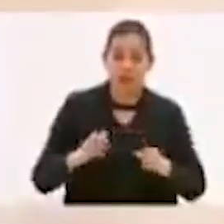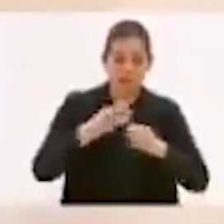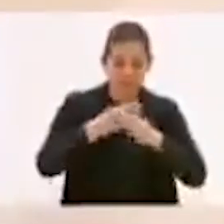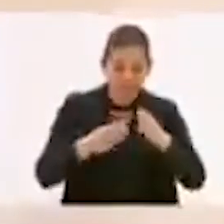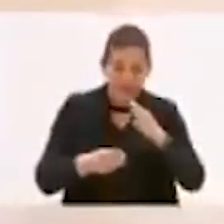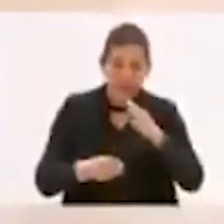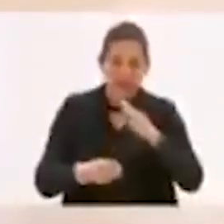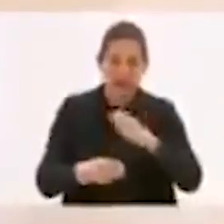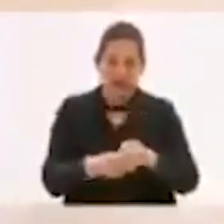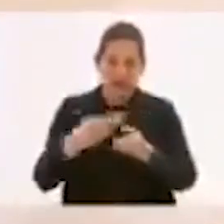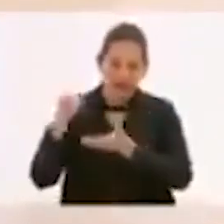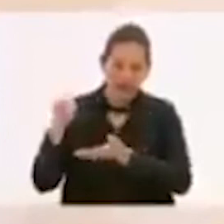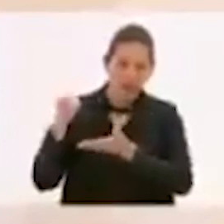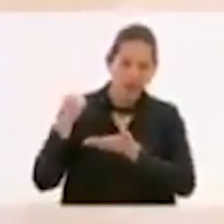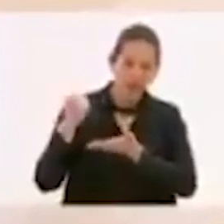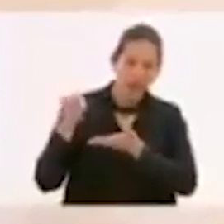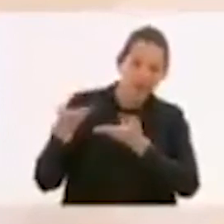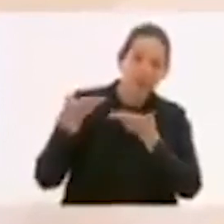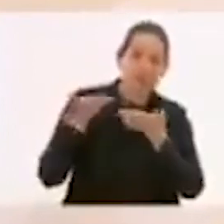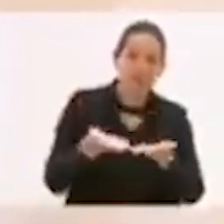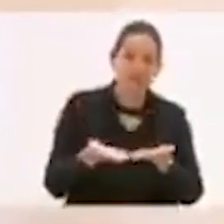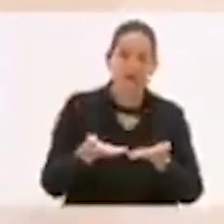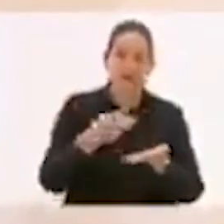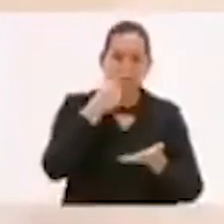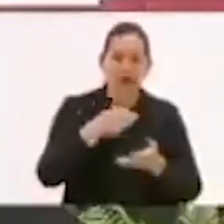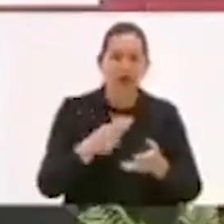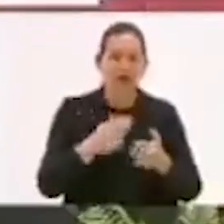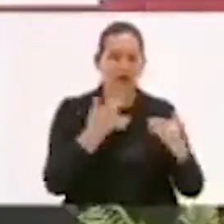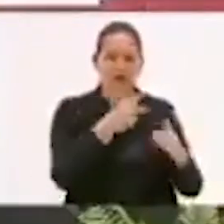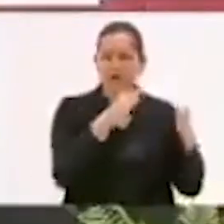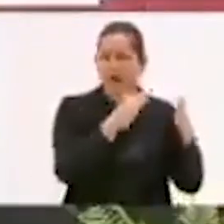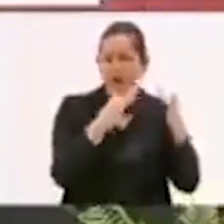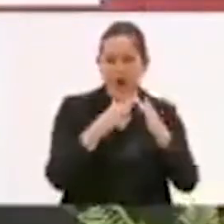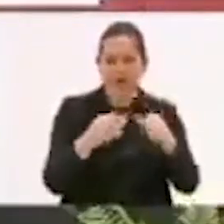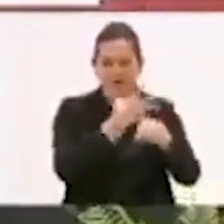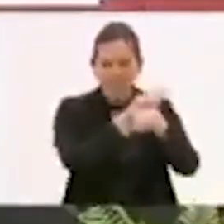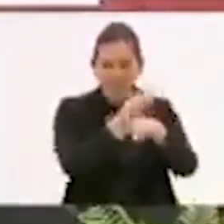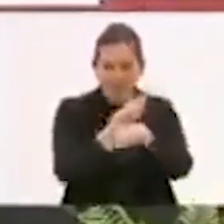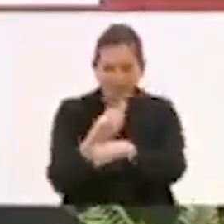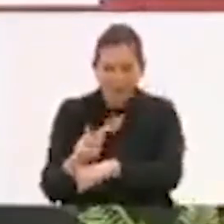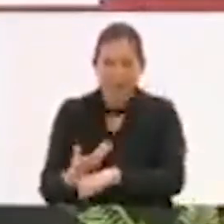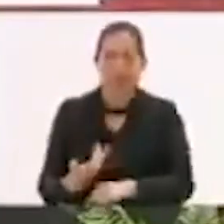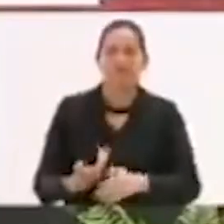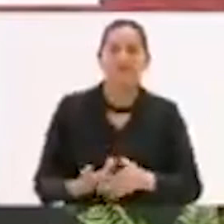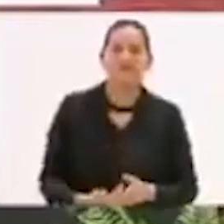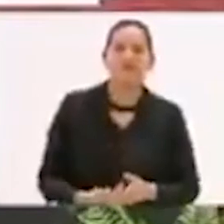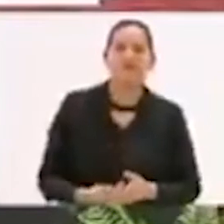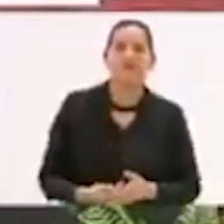la reparación de viviendas, de más de 20 mil viviendas. Hemos entregado